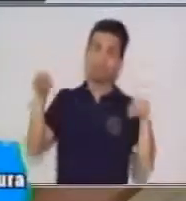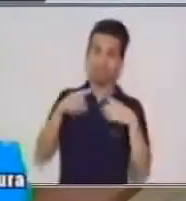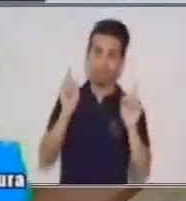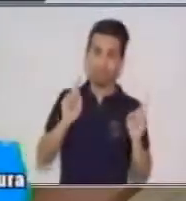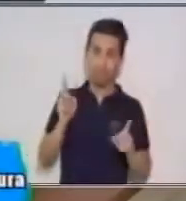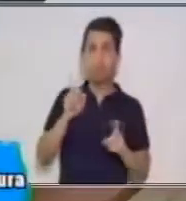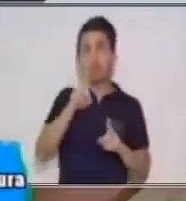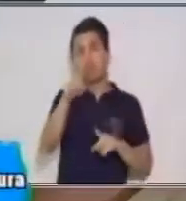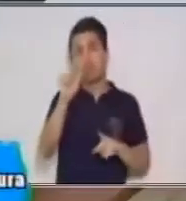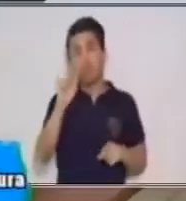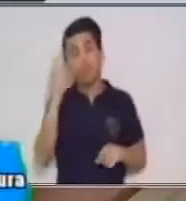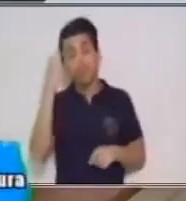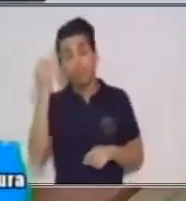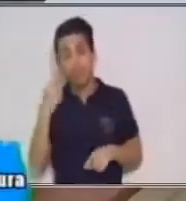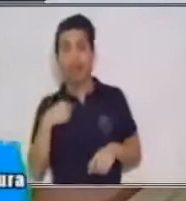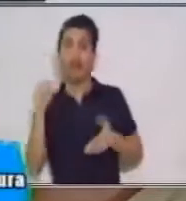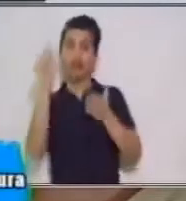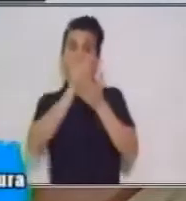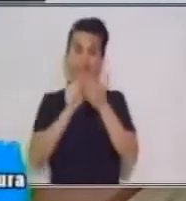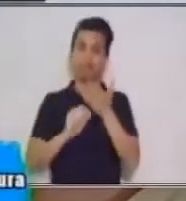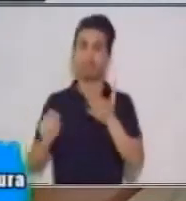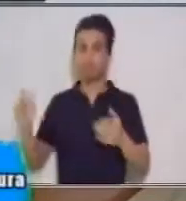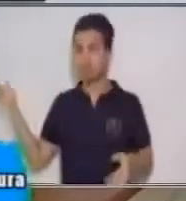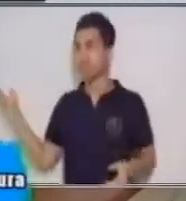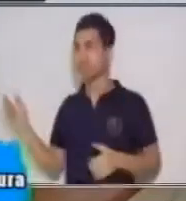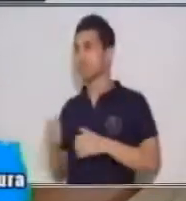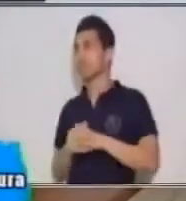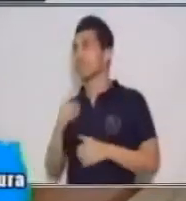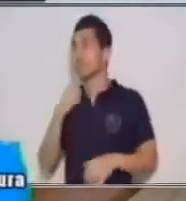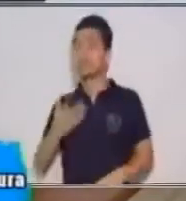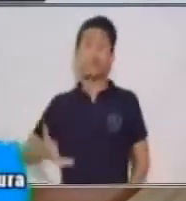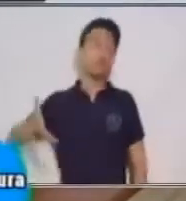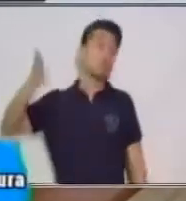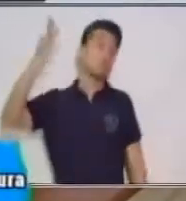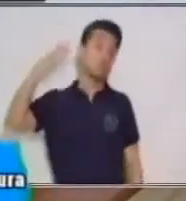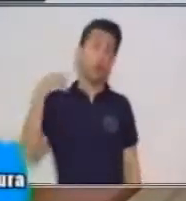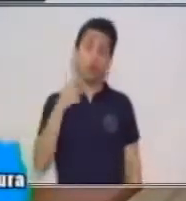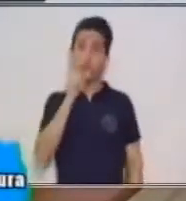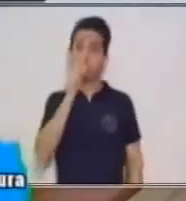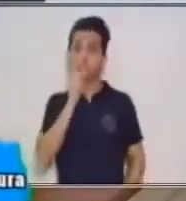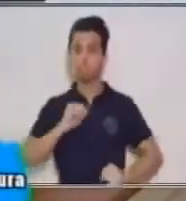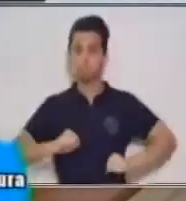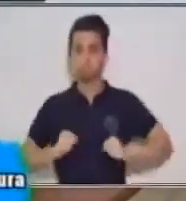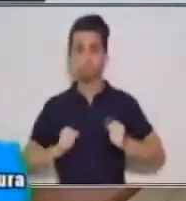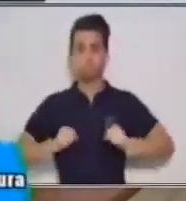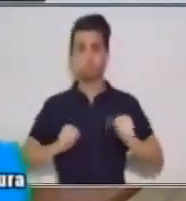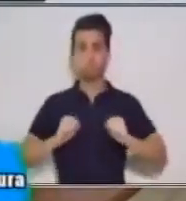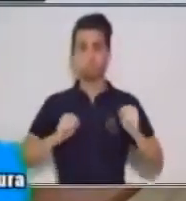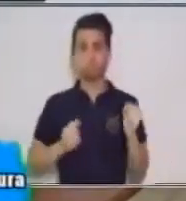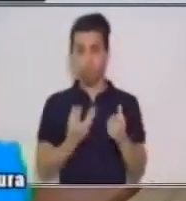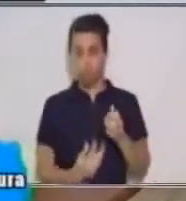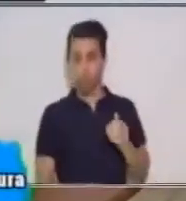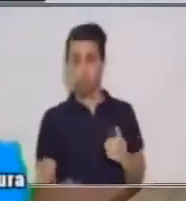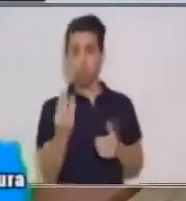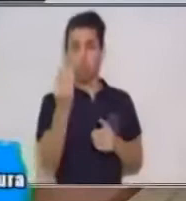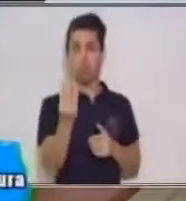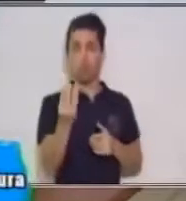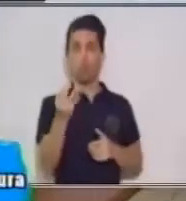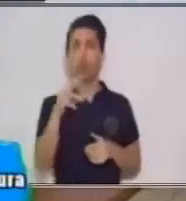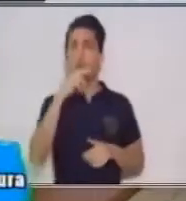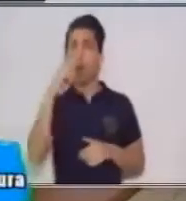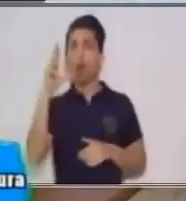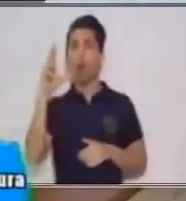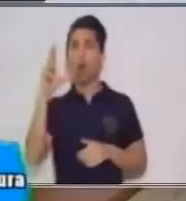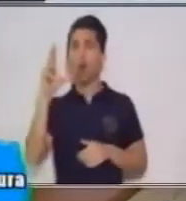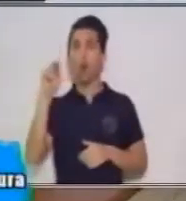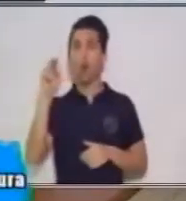vamos con esto. Érase una gallina que ponía un huevo de oro al dueño cada día. Aún con